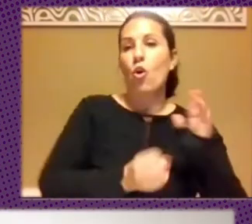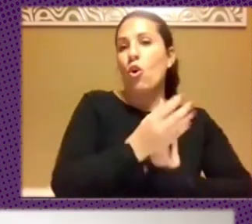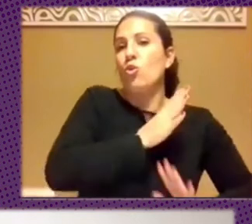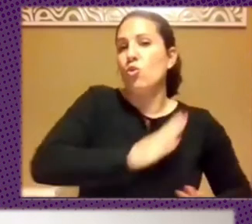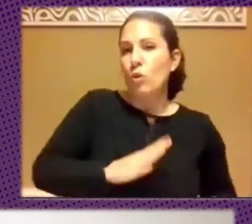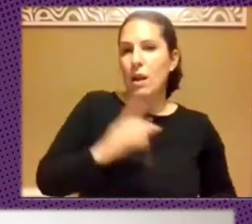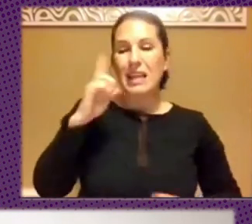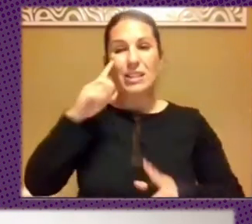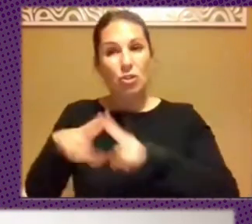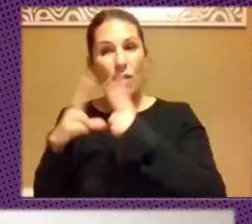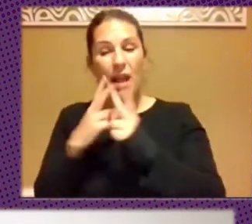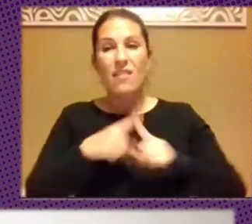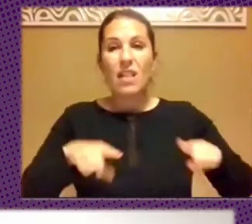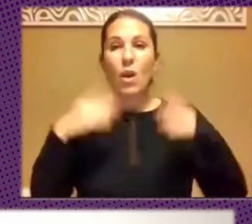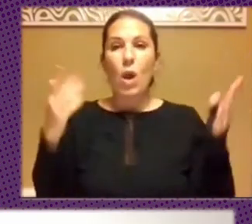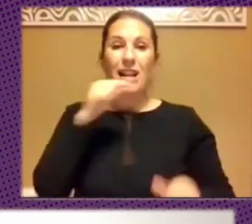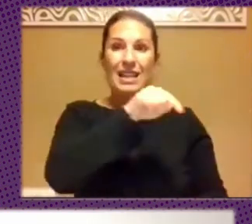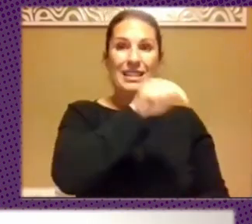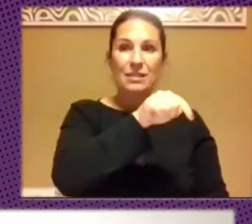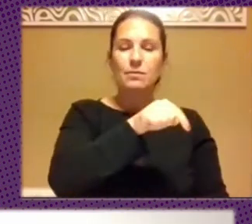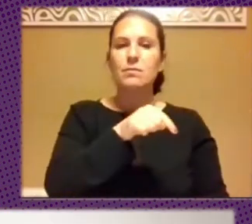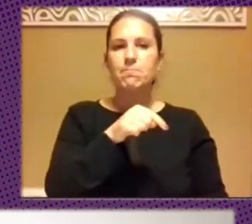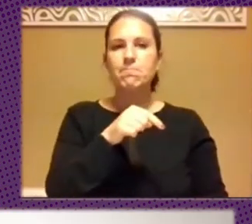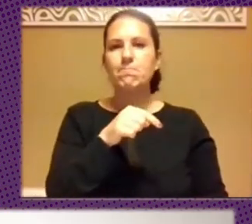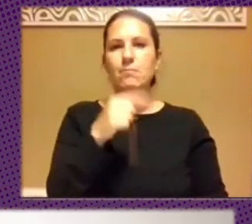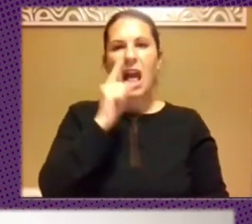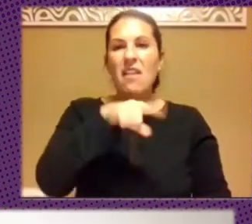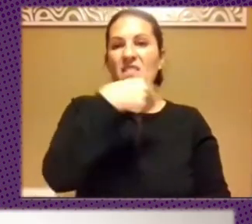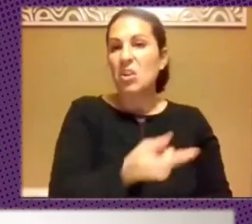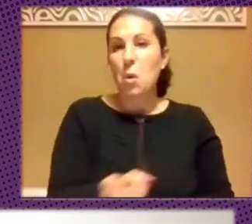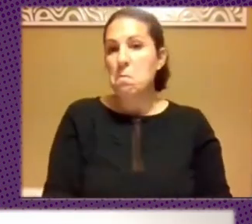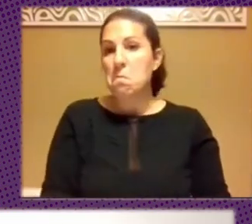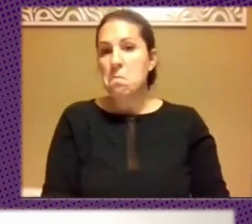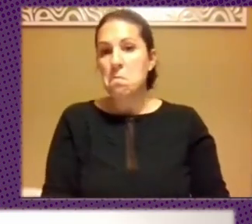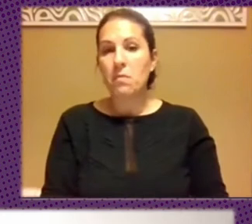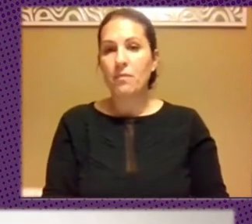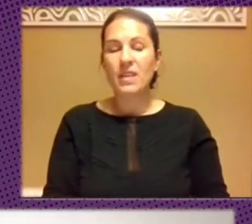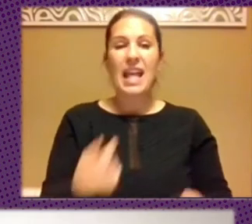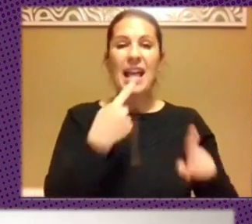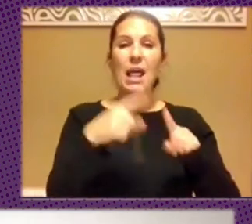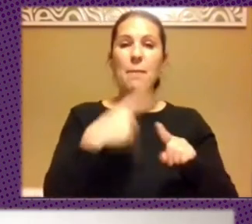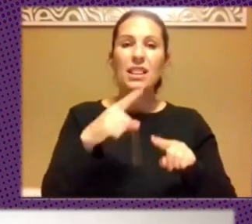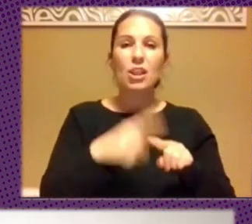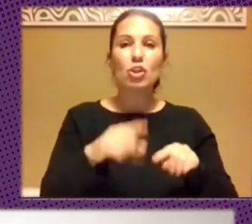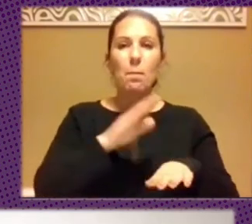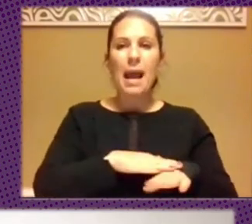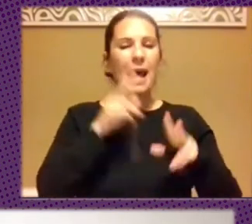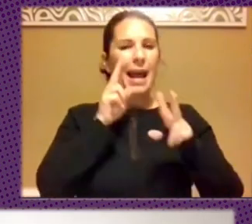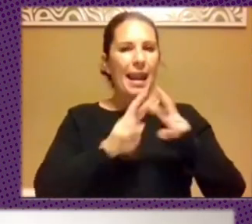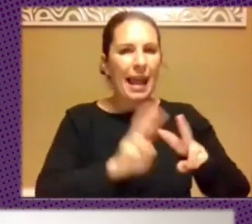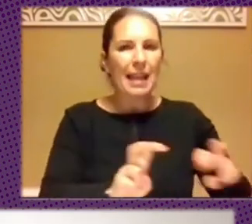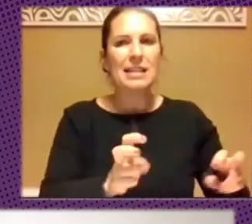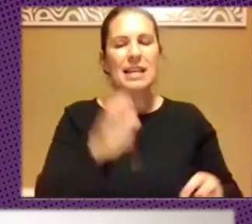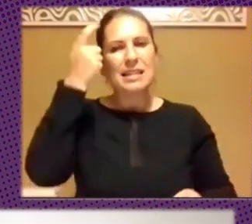que los efectos de la coyuntura apenas están por observarse, no tenemos elementos todavía para hacer un análisis de